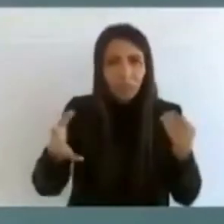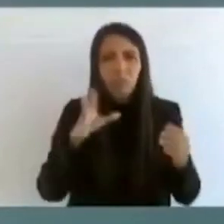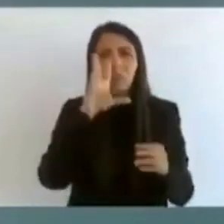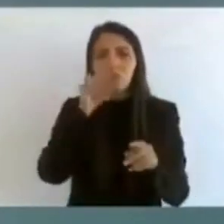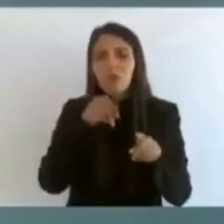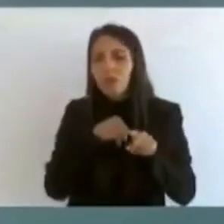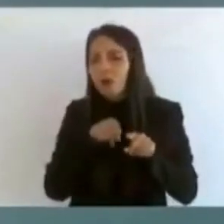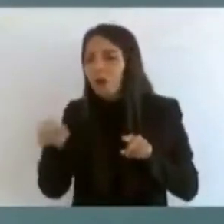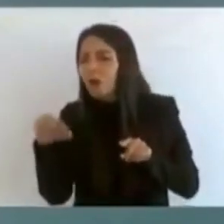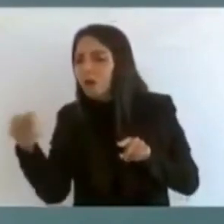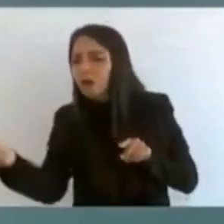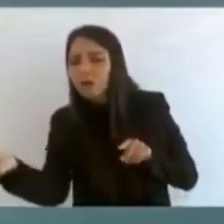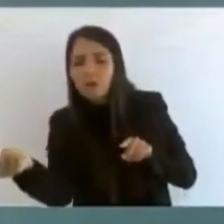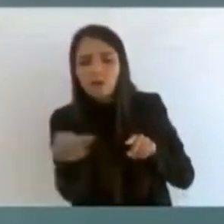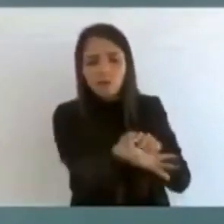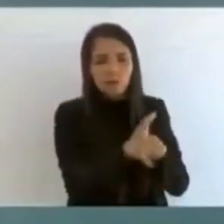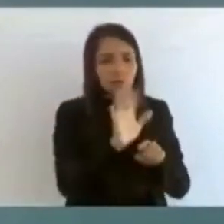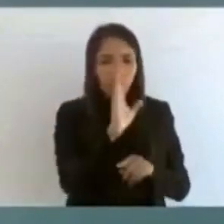intermediarios.